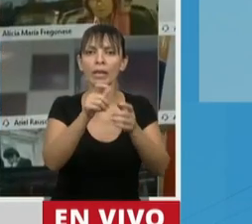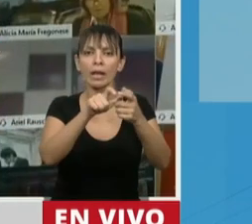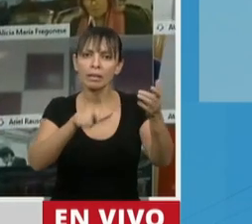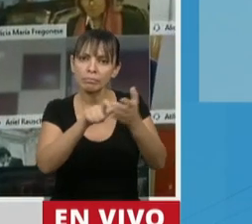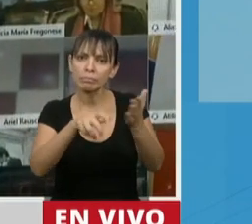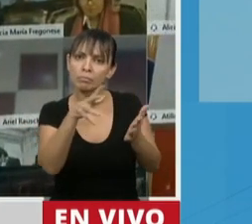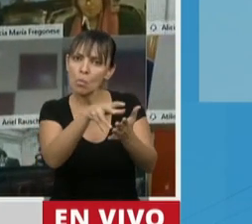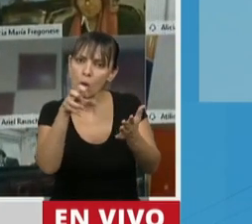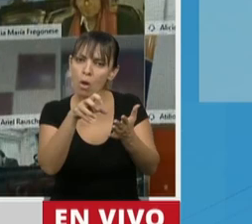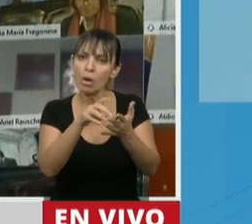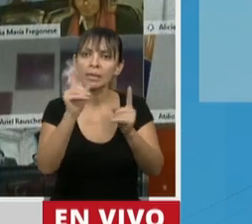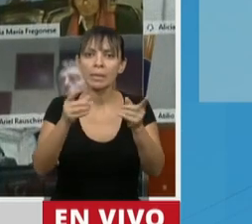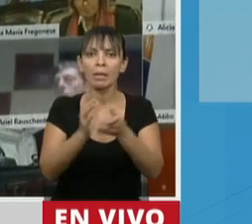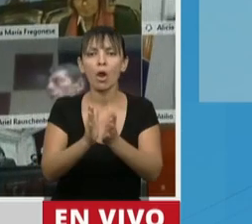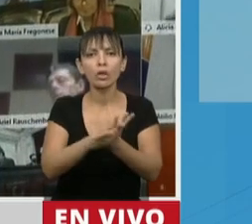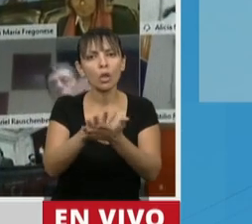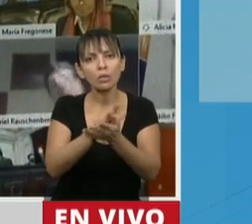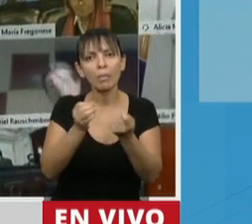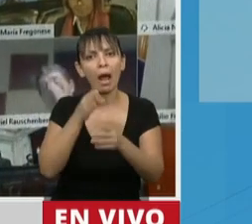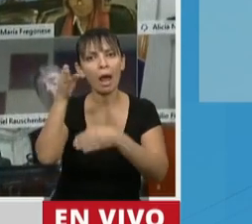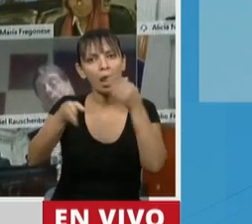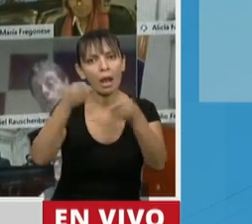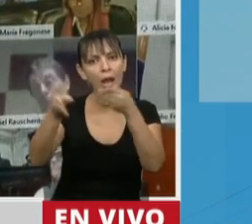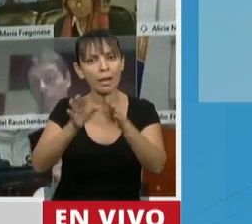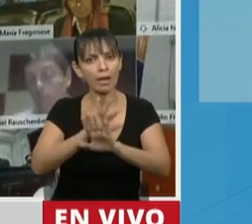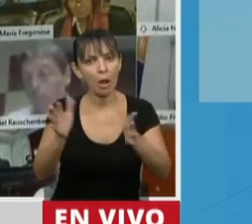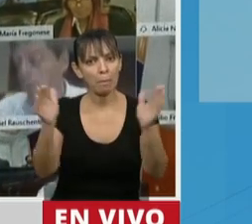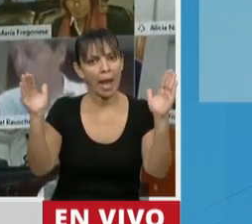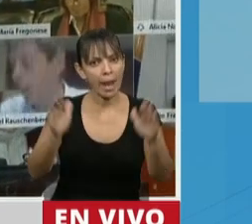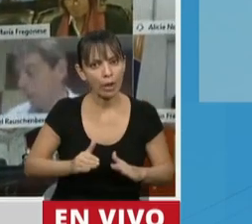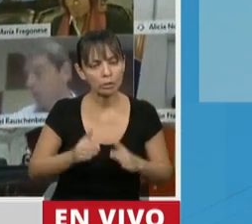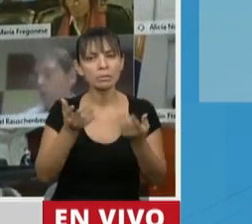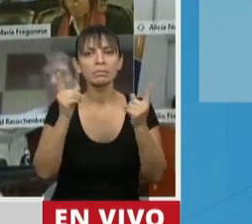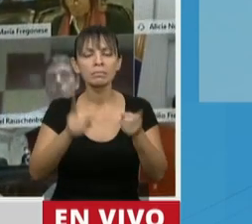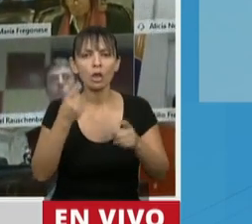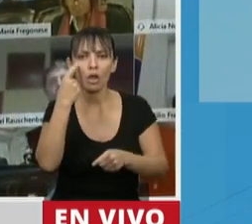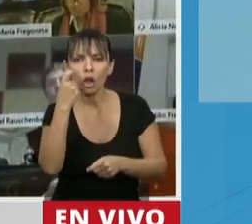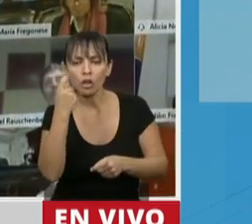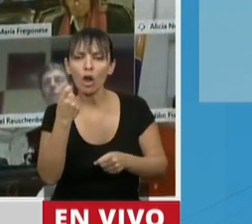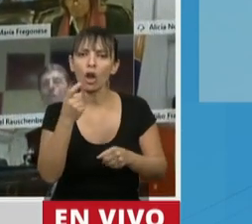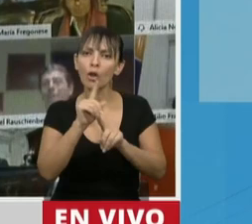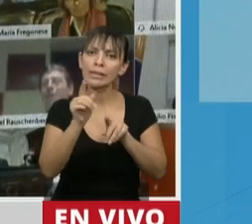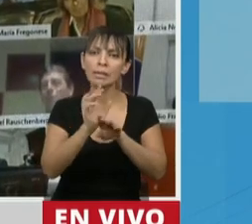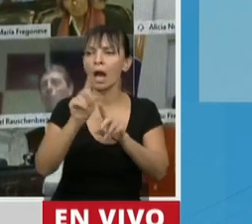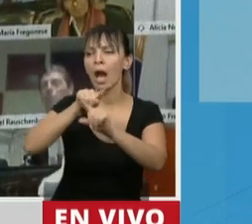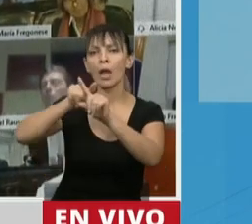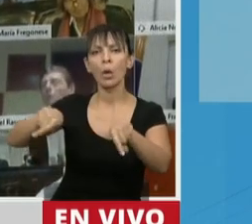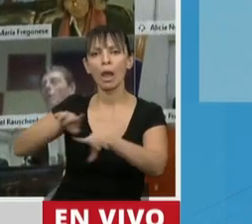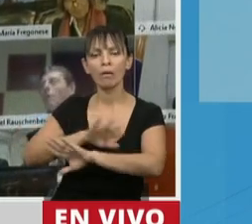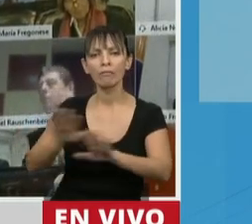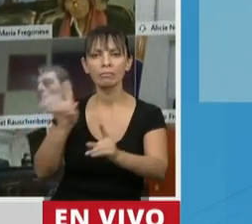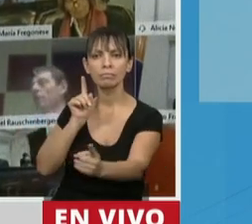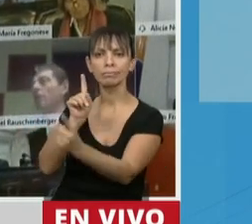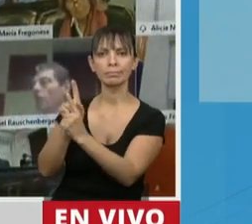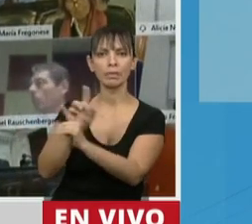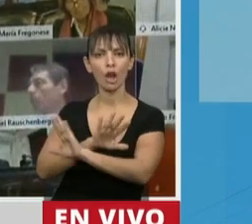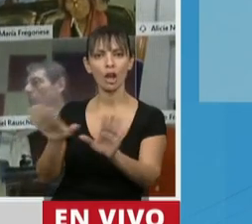y de la asistencia que viene acompañado de un seguimiento y un monitoreo sin con esto renunciar a la relación directa que se